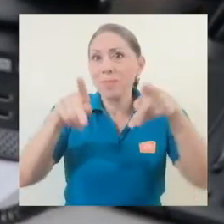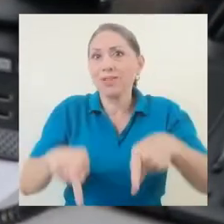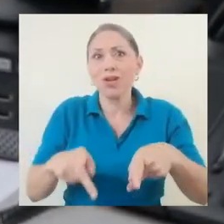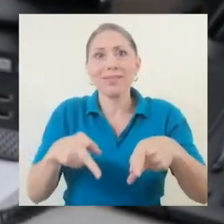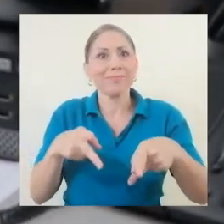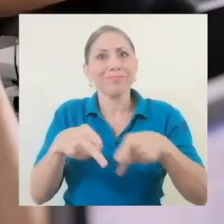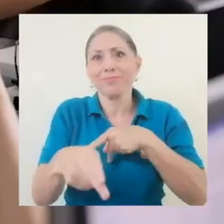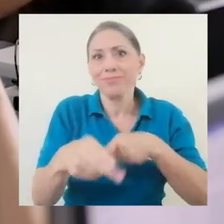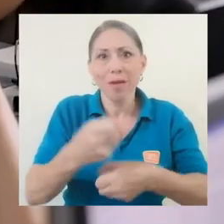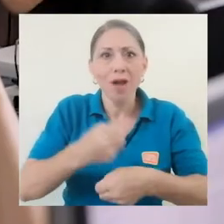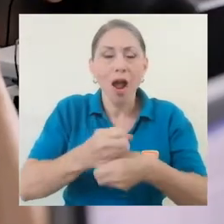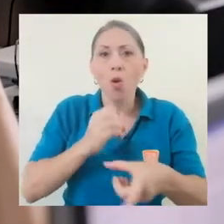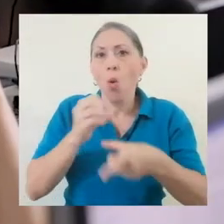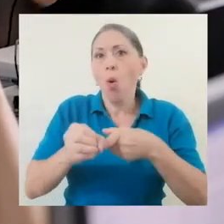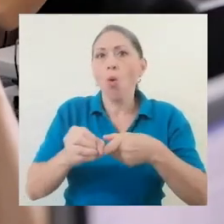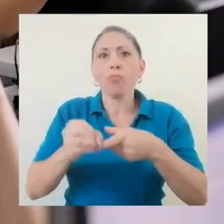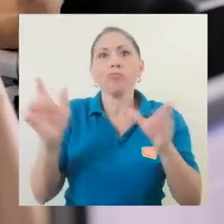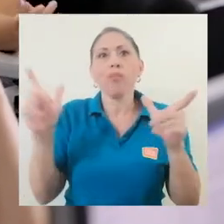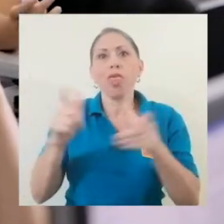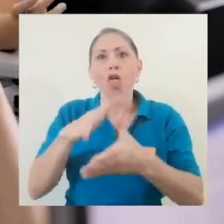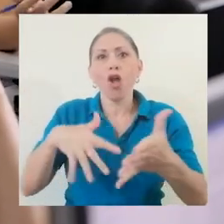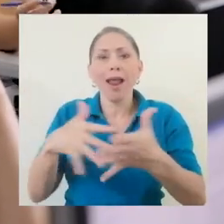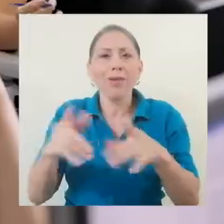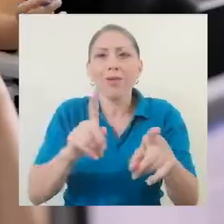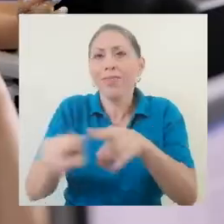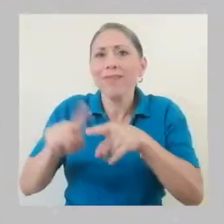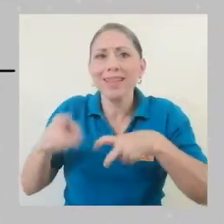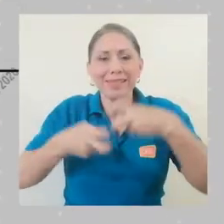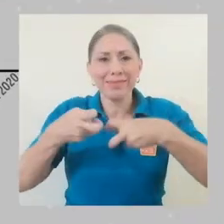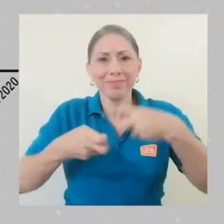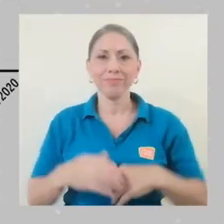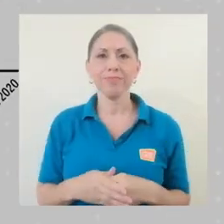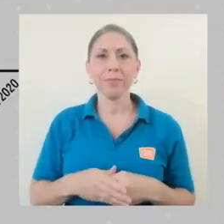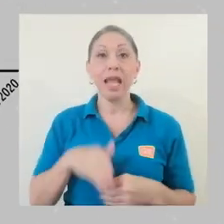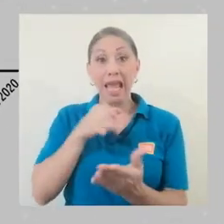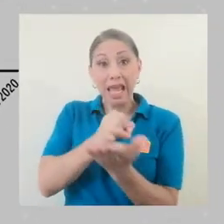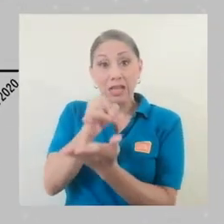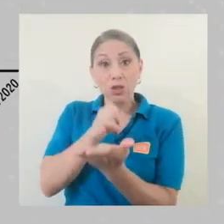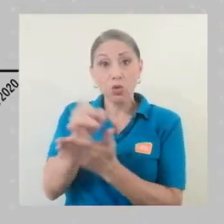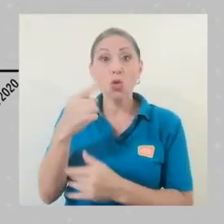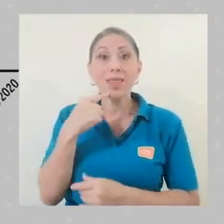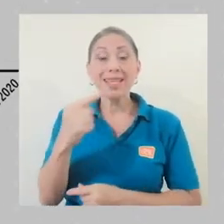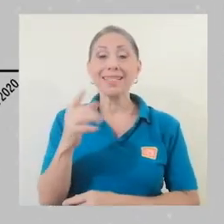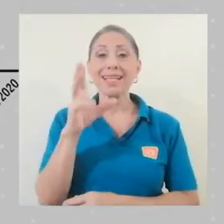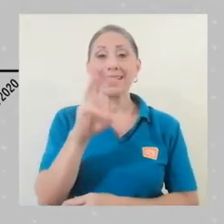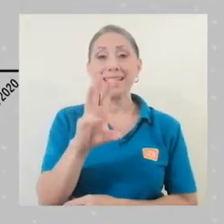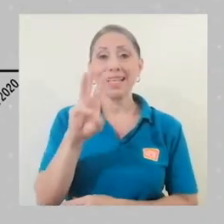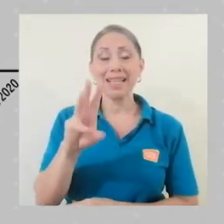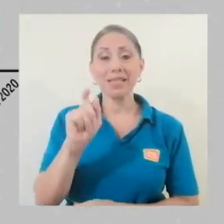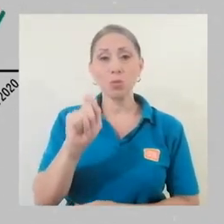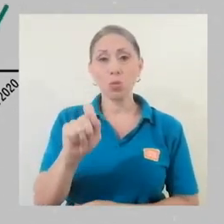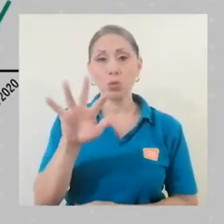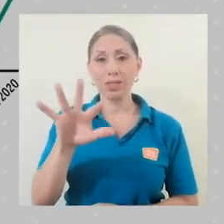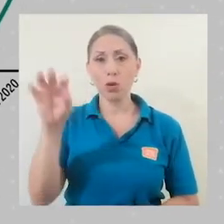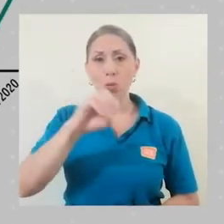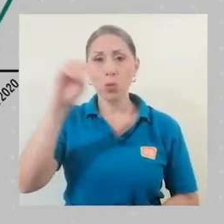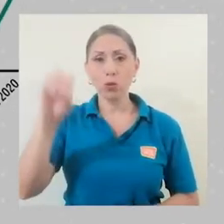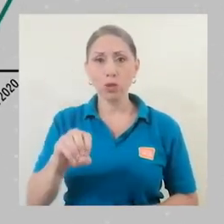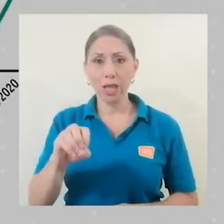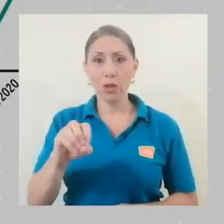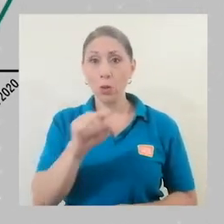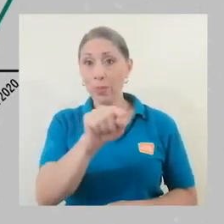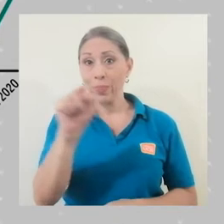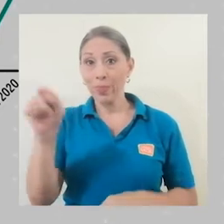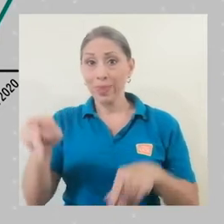trabajo o tengan algunas dificultades. El estudio también reveló que un 66.5 por ciento de las